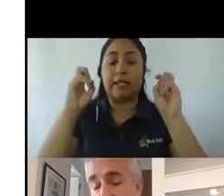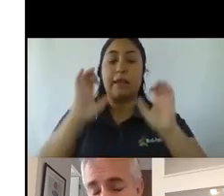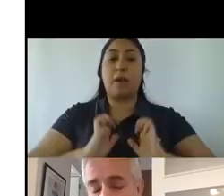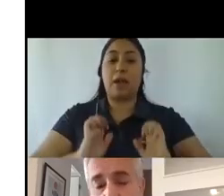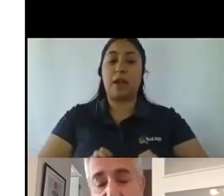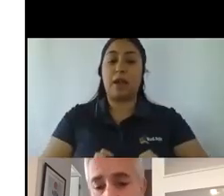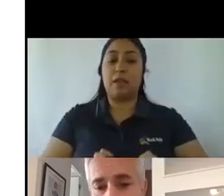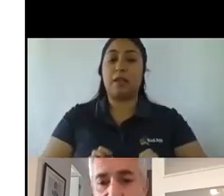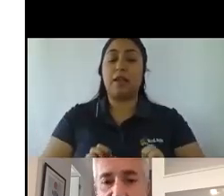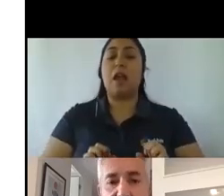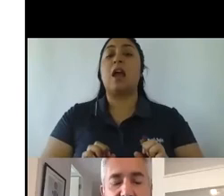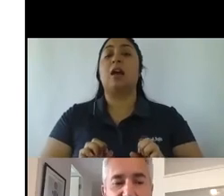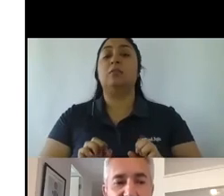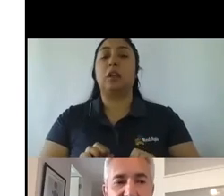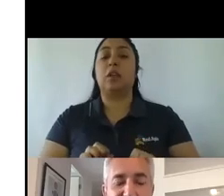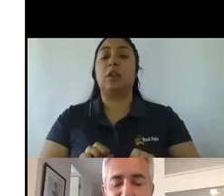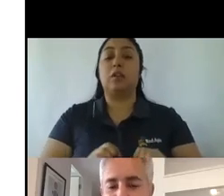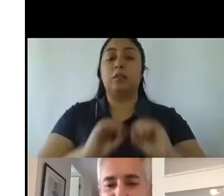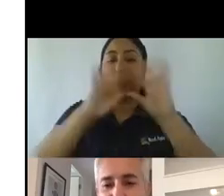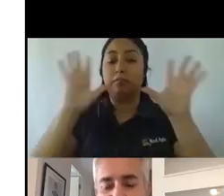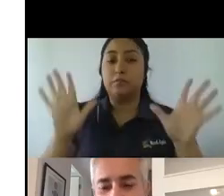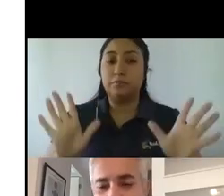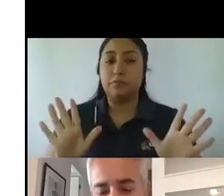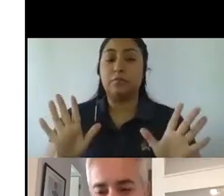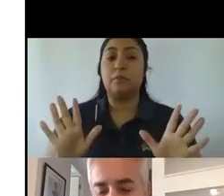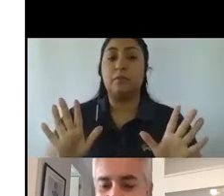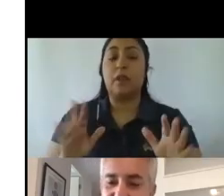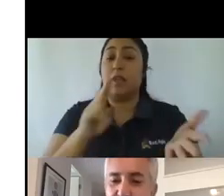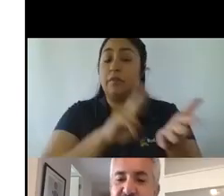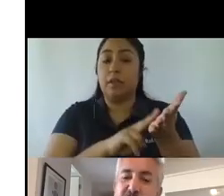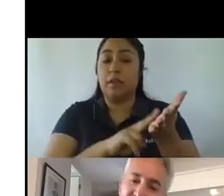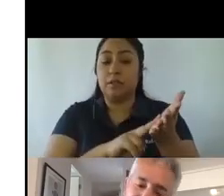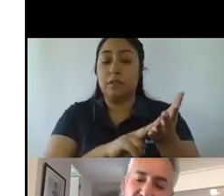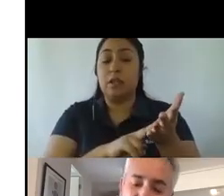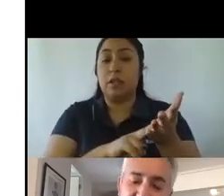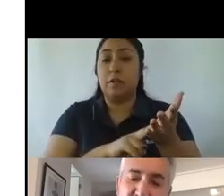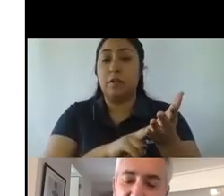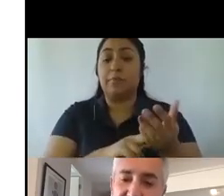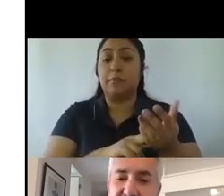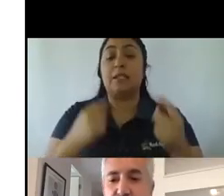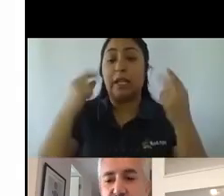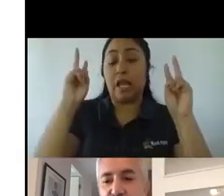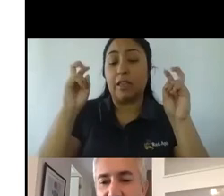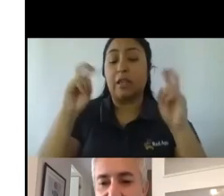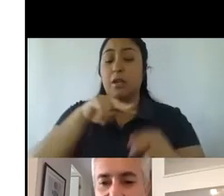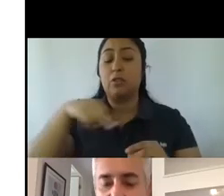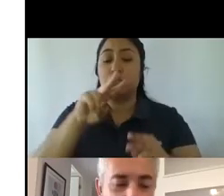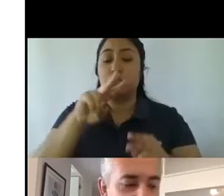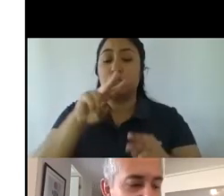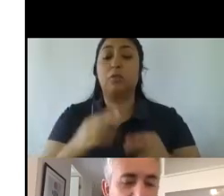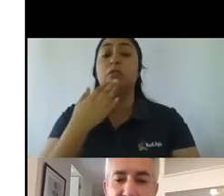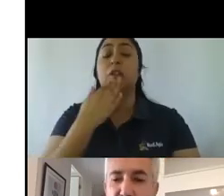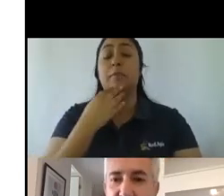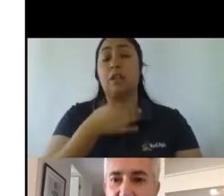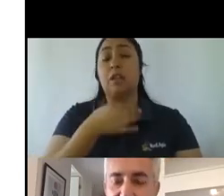aquello que, en definitiva, nos manda. De esto se trata lo que nosotros hacemos. Y bueno, también, como les decía, soy profesor en la